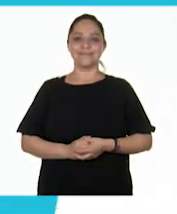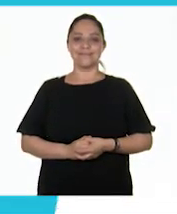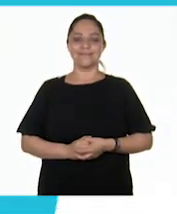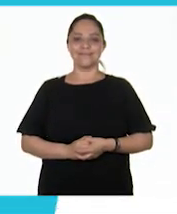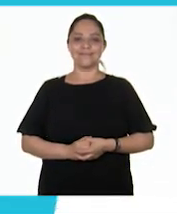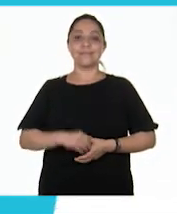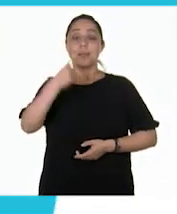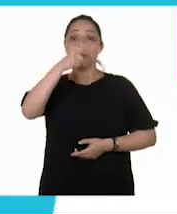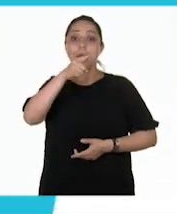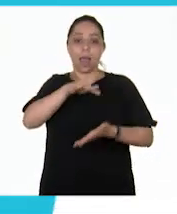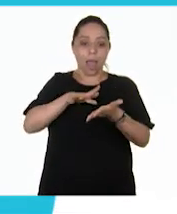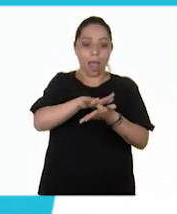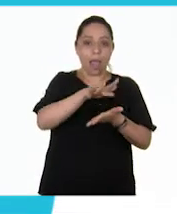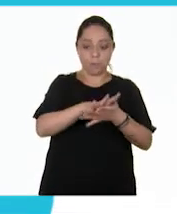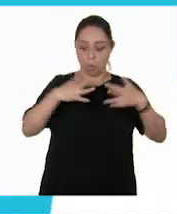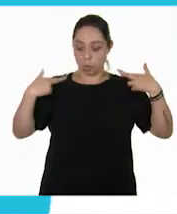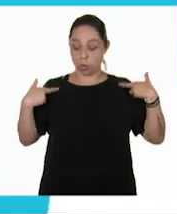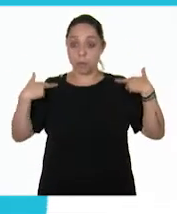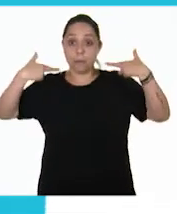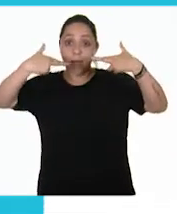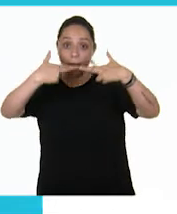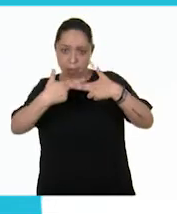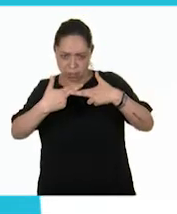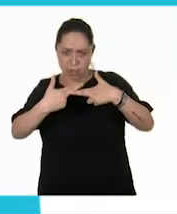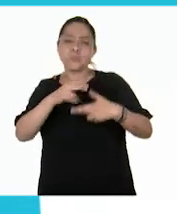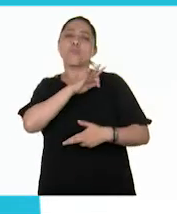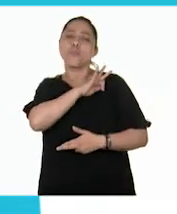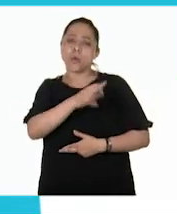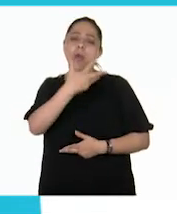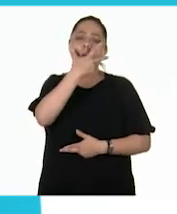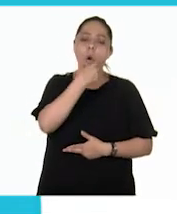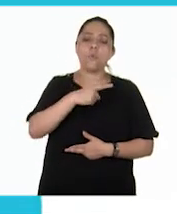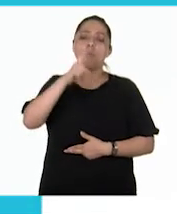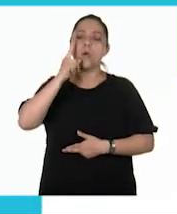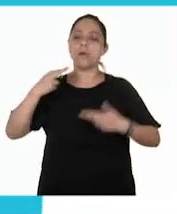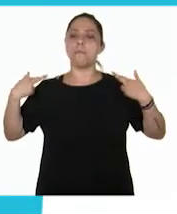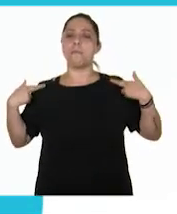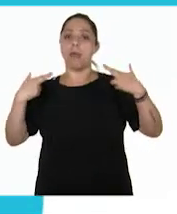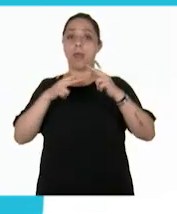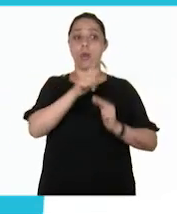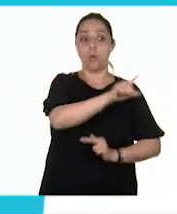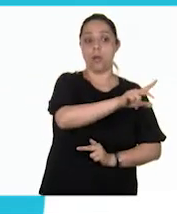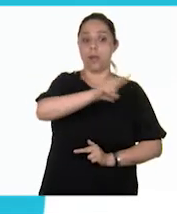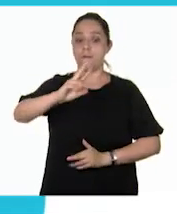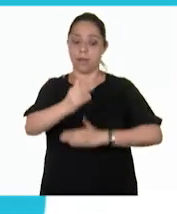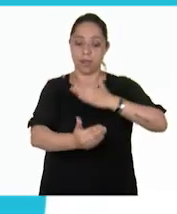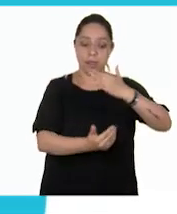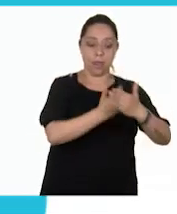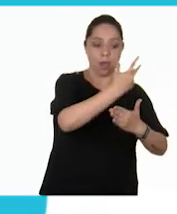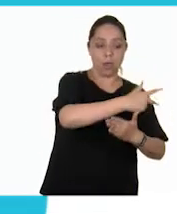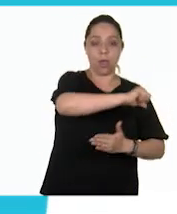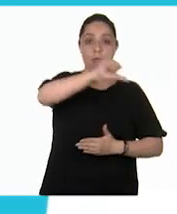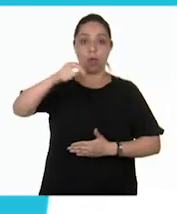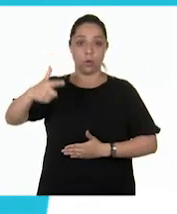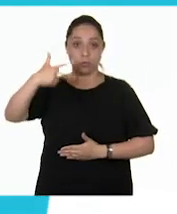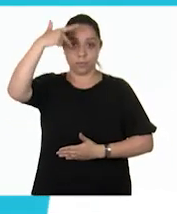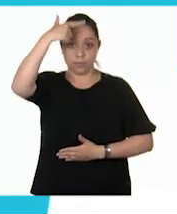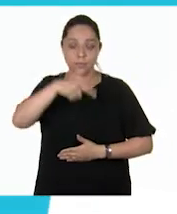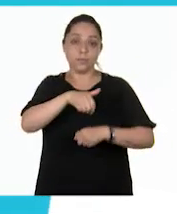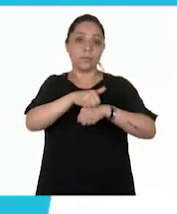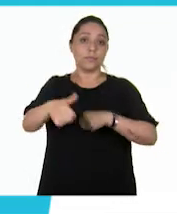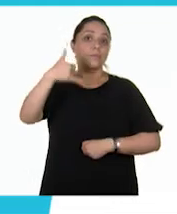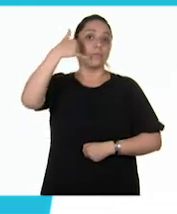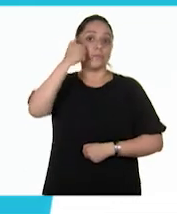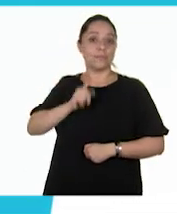Para solicitar apoyo pedagógico, comunícate con maestras y maestros de lunes a viernes de 8 a 20 horas al